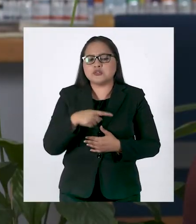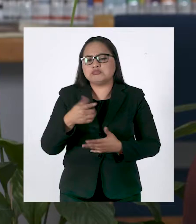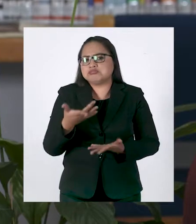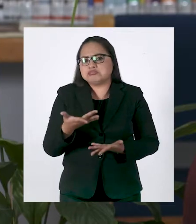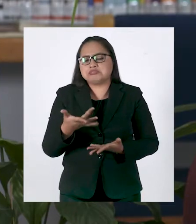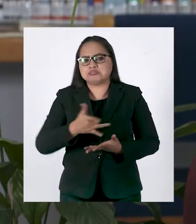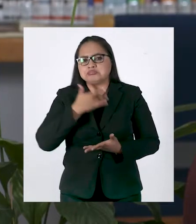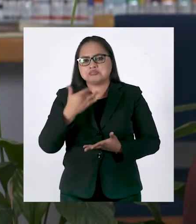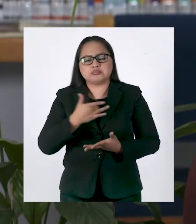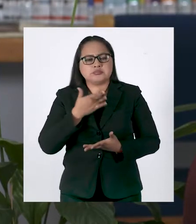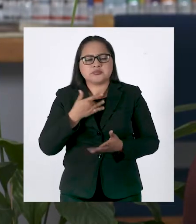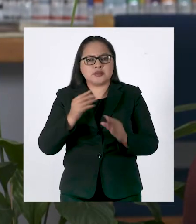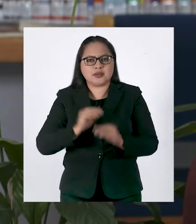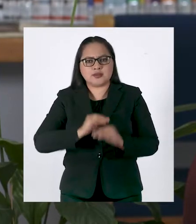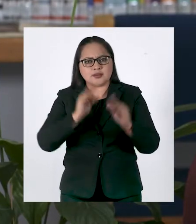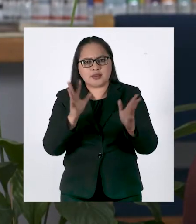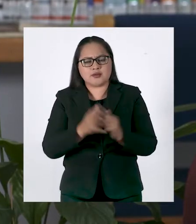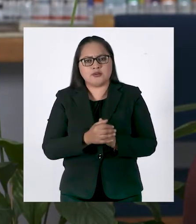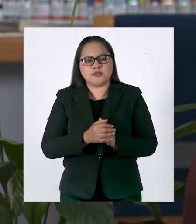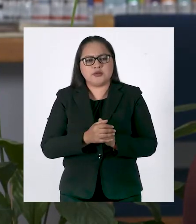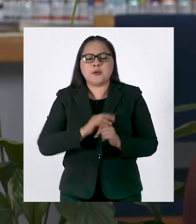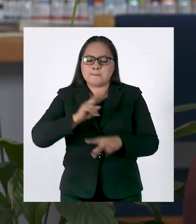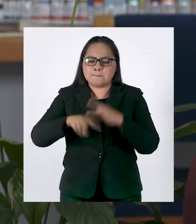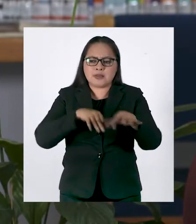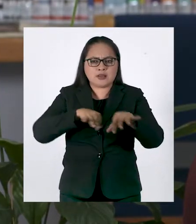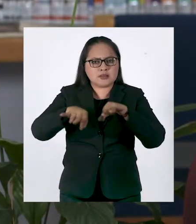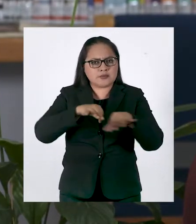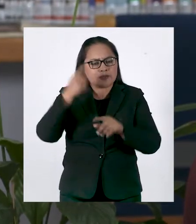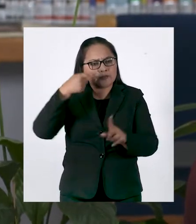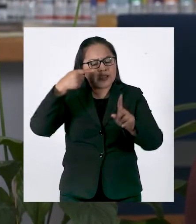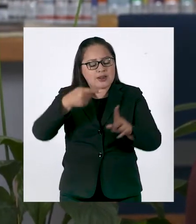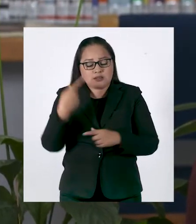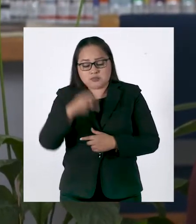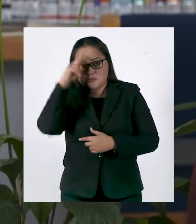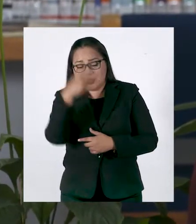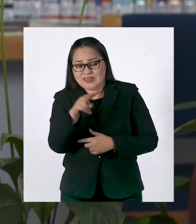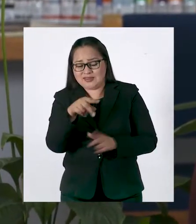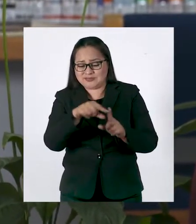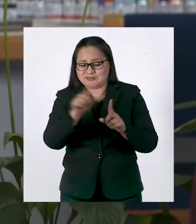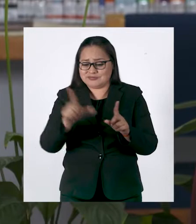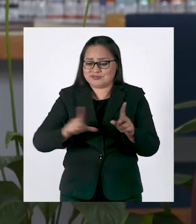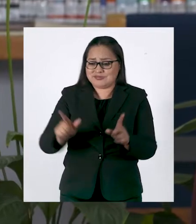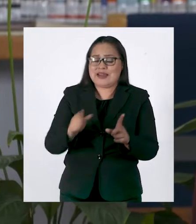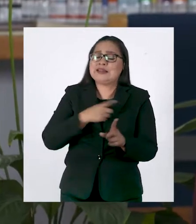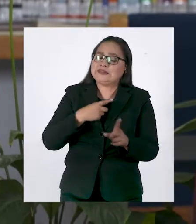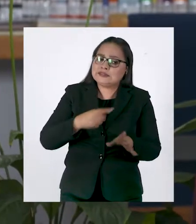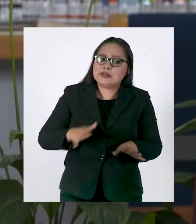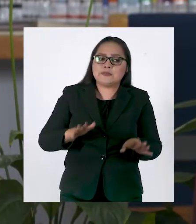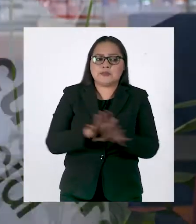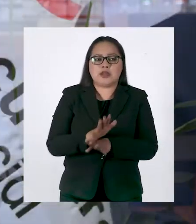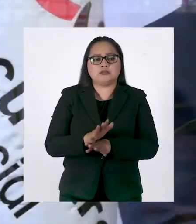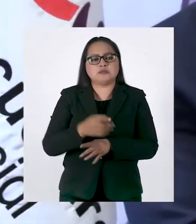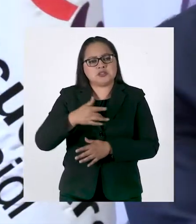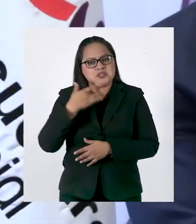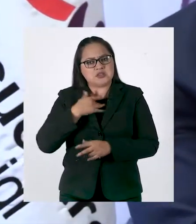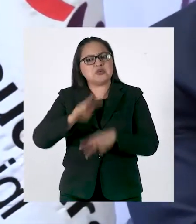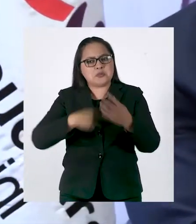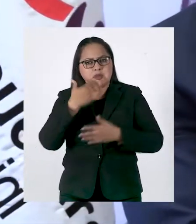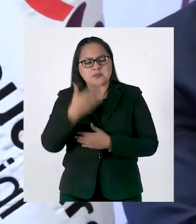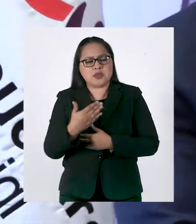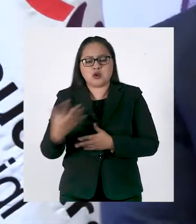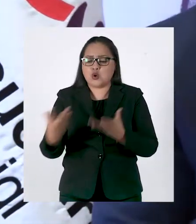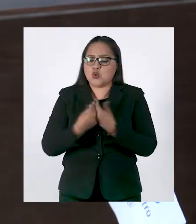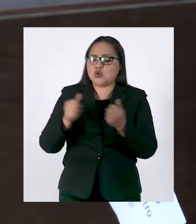Nosotros, básicamente, tenemos que seguir trabajando para cambiar la realidad de México. Creo que vamos muy bien y seguiremos